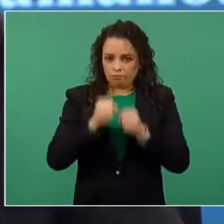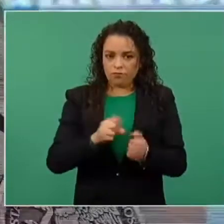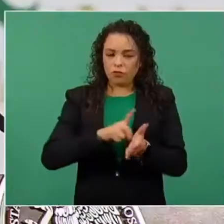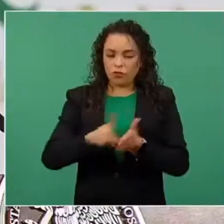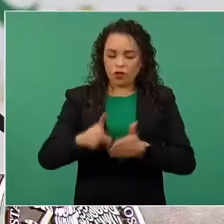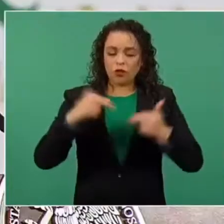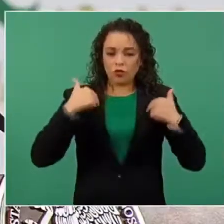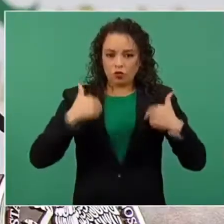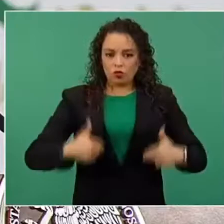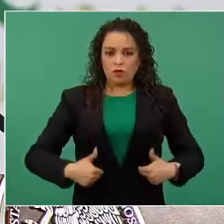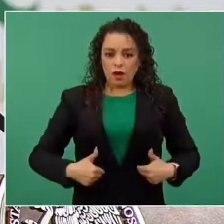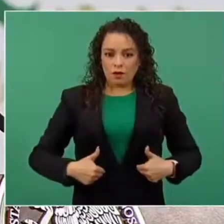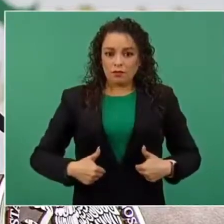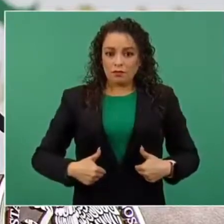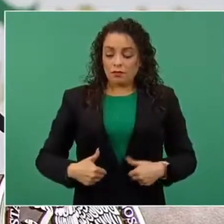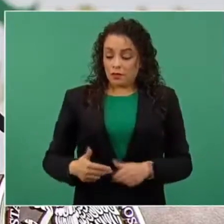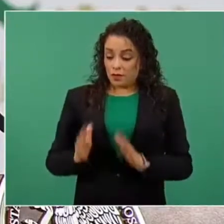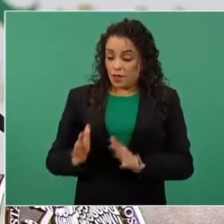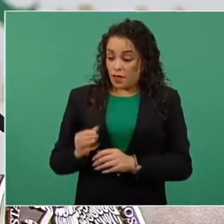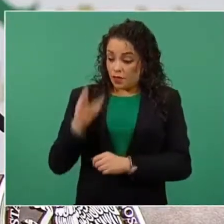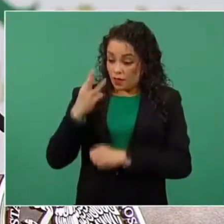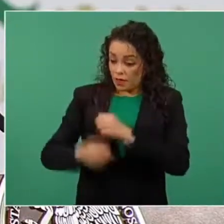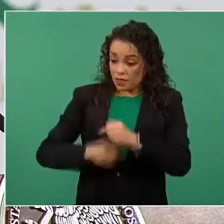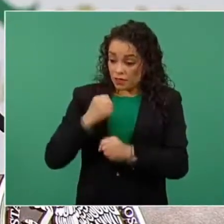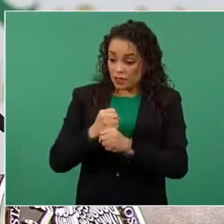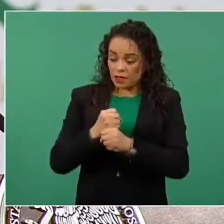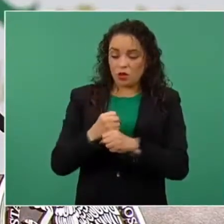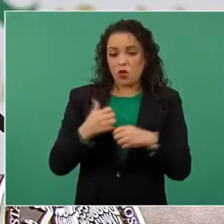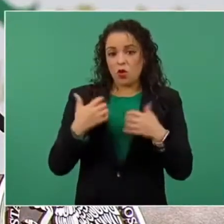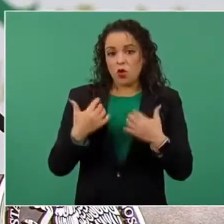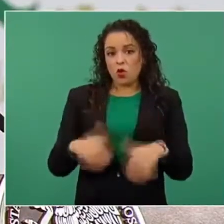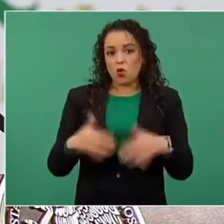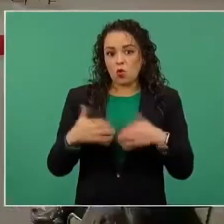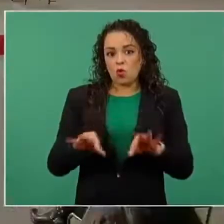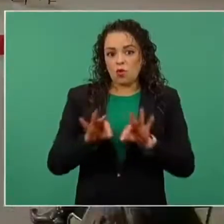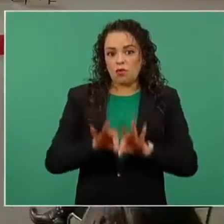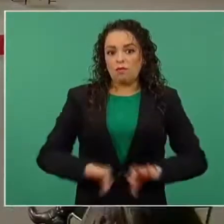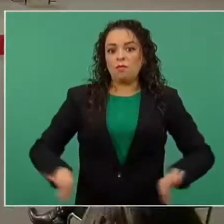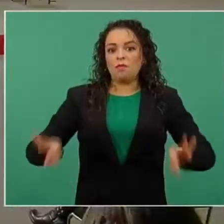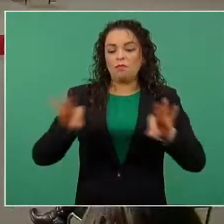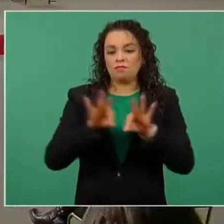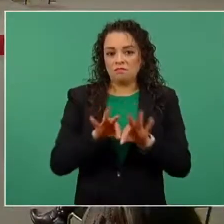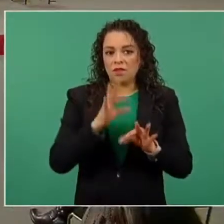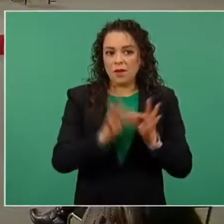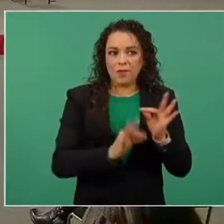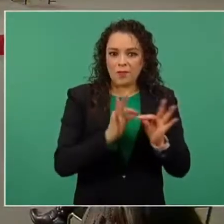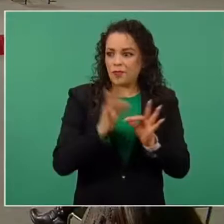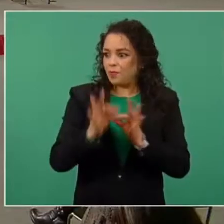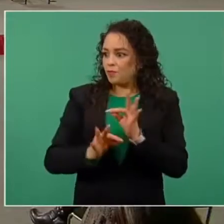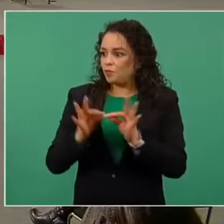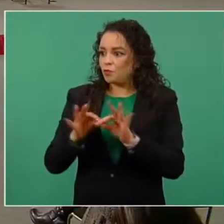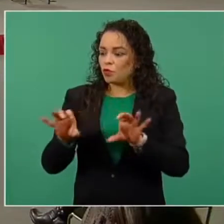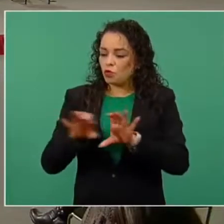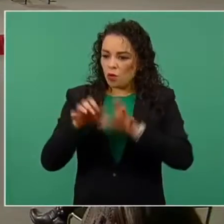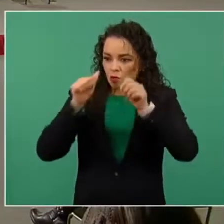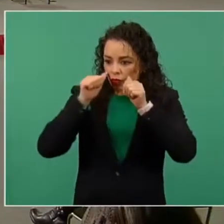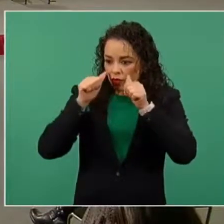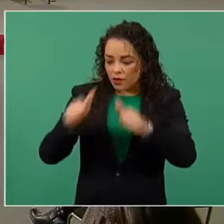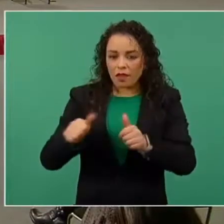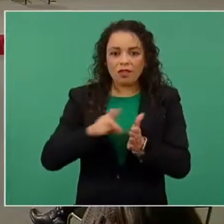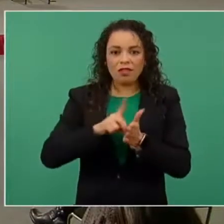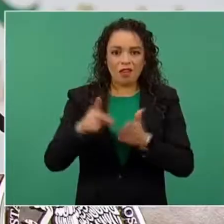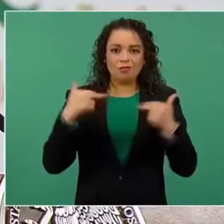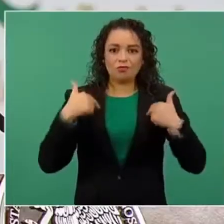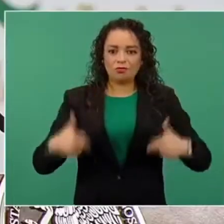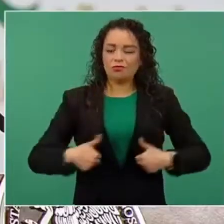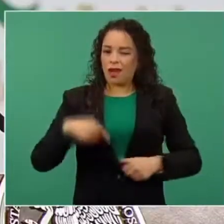donde en estos tres años hemos alcanzado cifras sin precedentes en lo que es la atención a los derechos humanos en